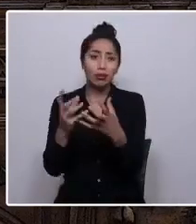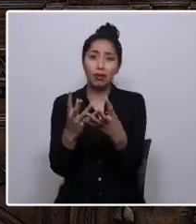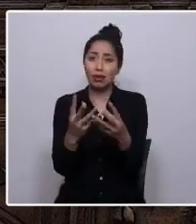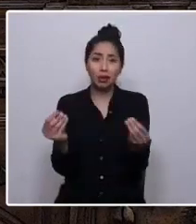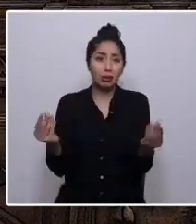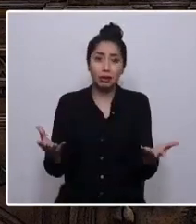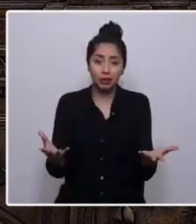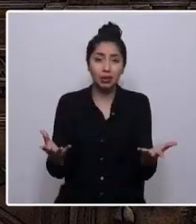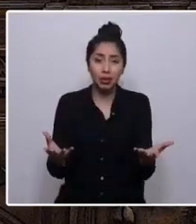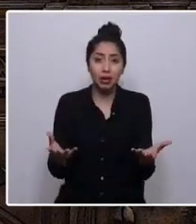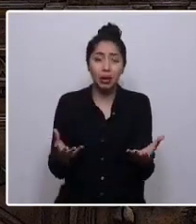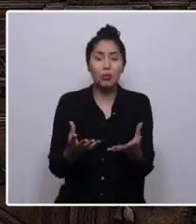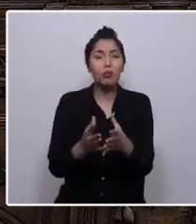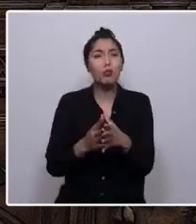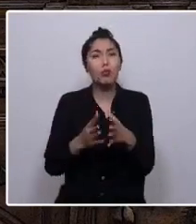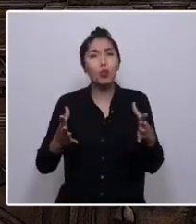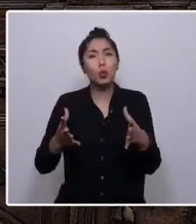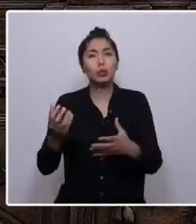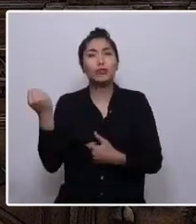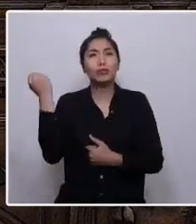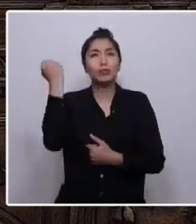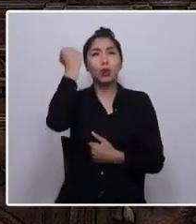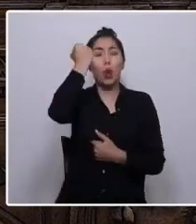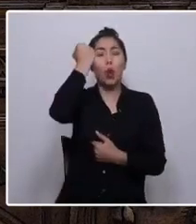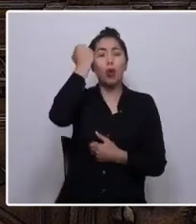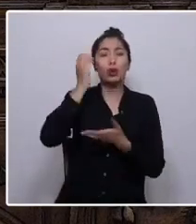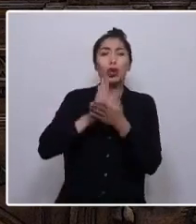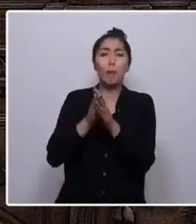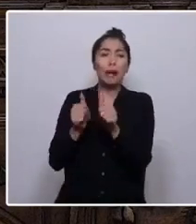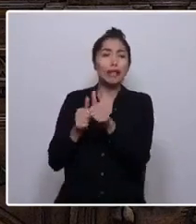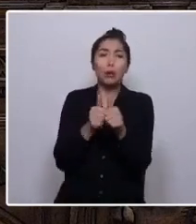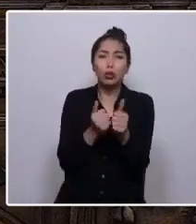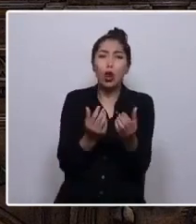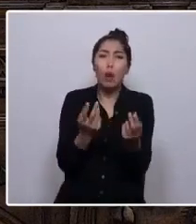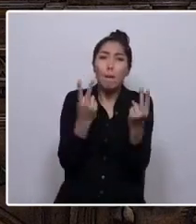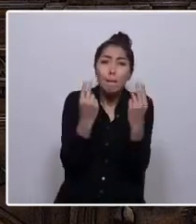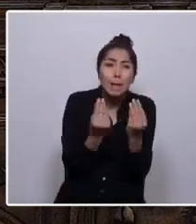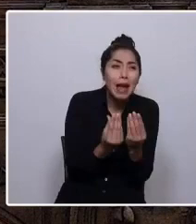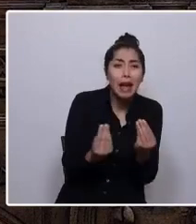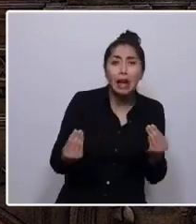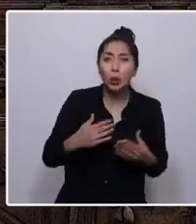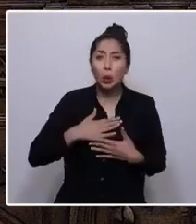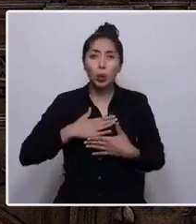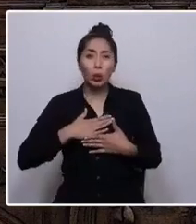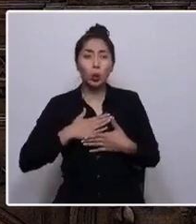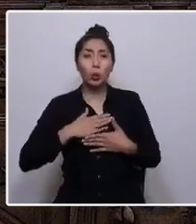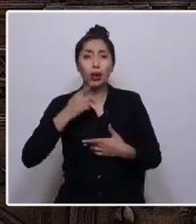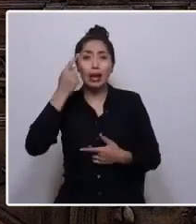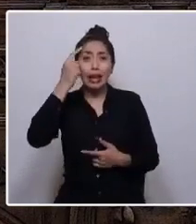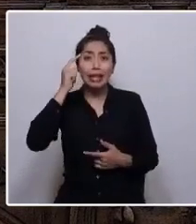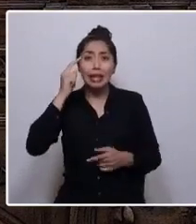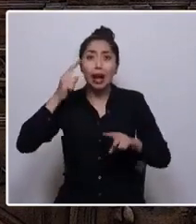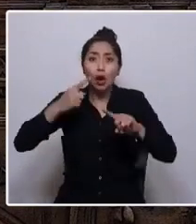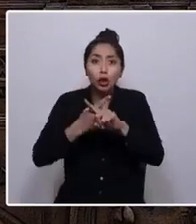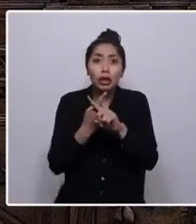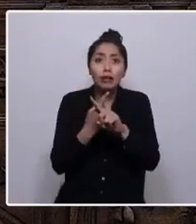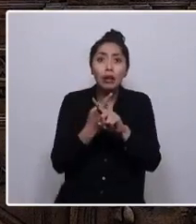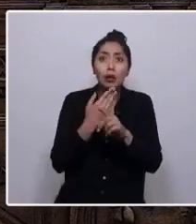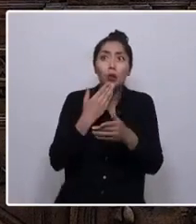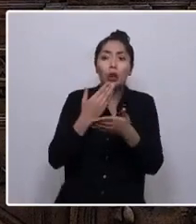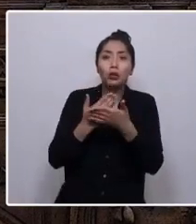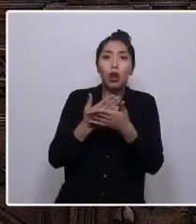las huellas de la tortura, la persecución y el miedo. Heridas que vuelven a sangrar cuando queda en